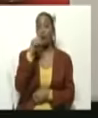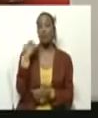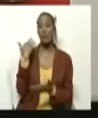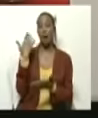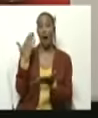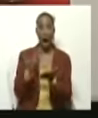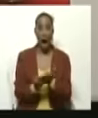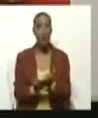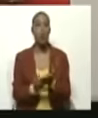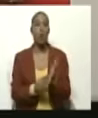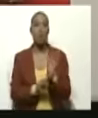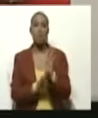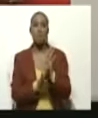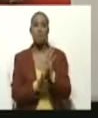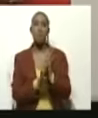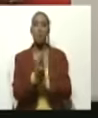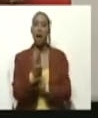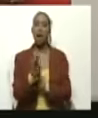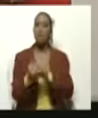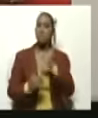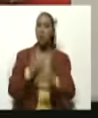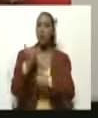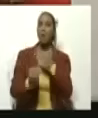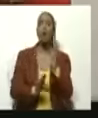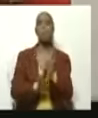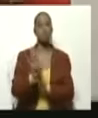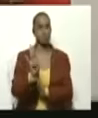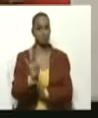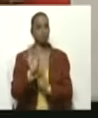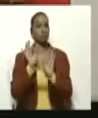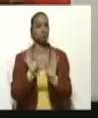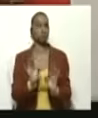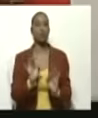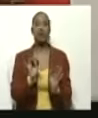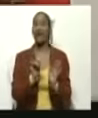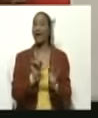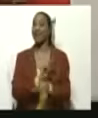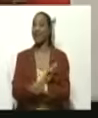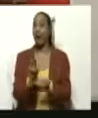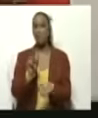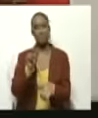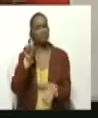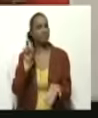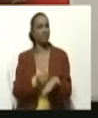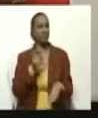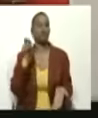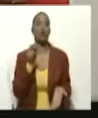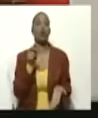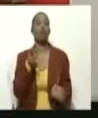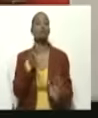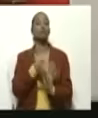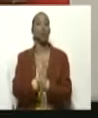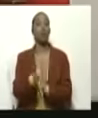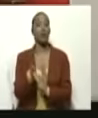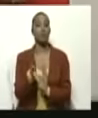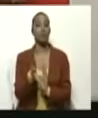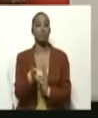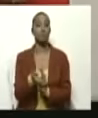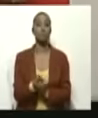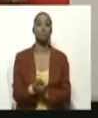y que se perfila con una velocidad impresionante la creación de